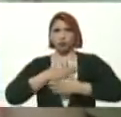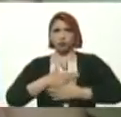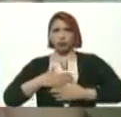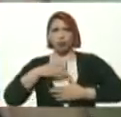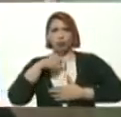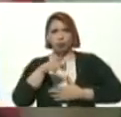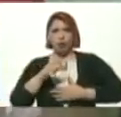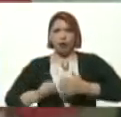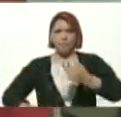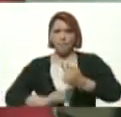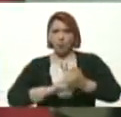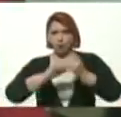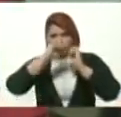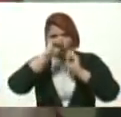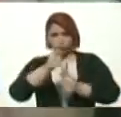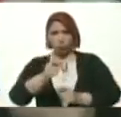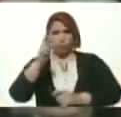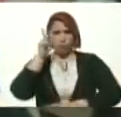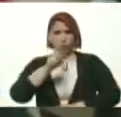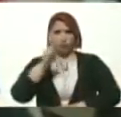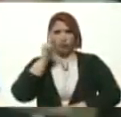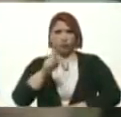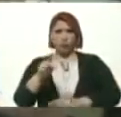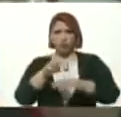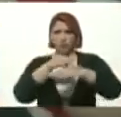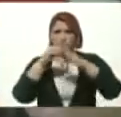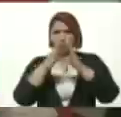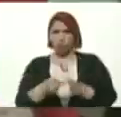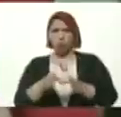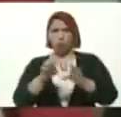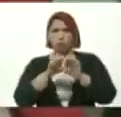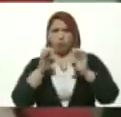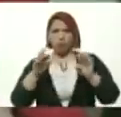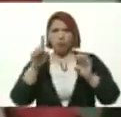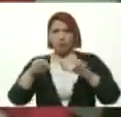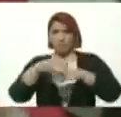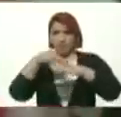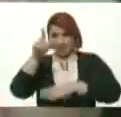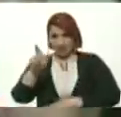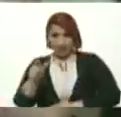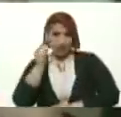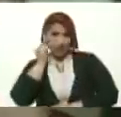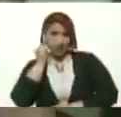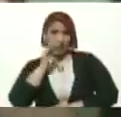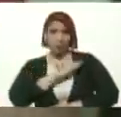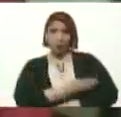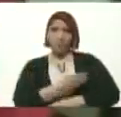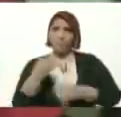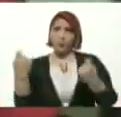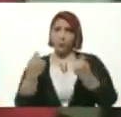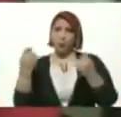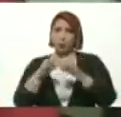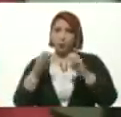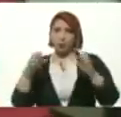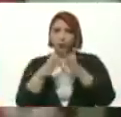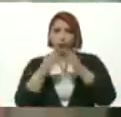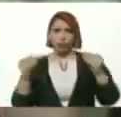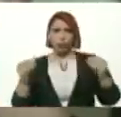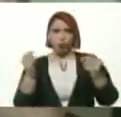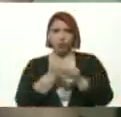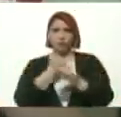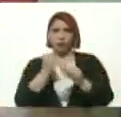Cuenta Con el Magisterio Venezolano Usted Cuenta Con la Ministra De Poder Popular Para la Educación Y con Todos Los Trabajadores Del